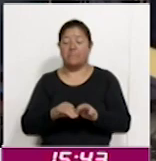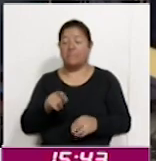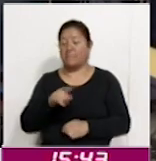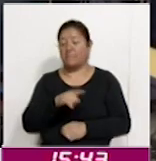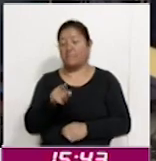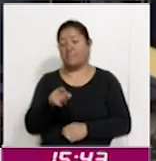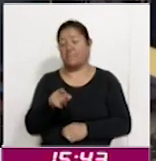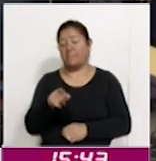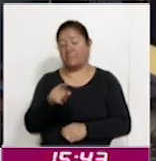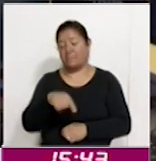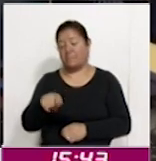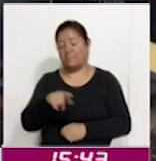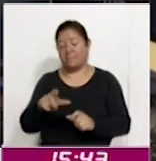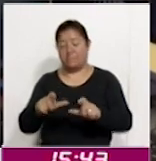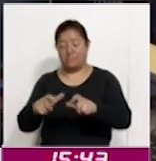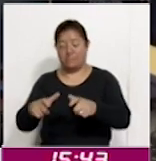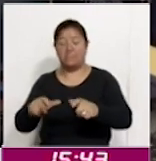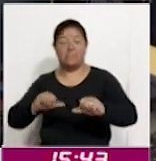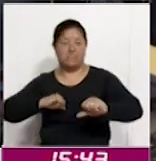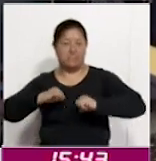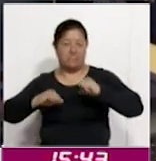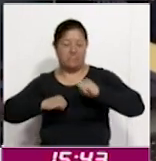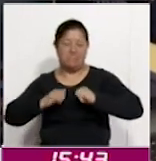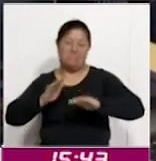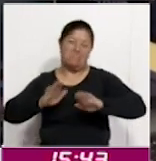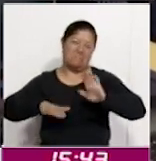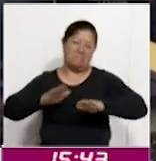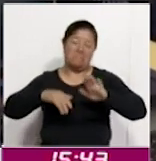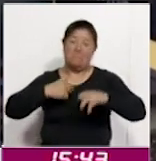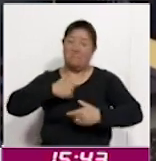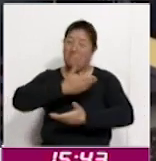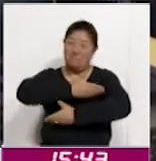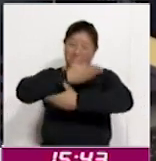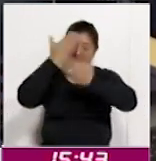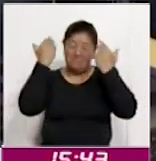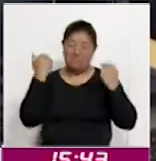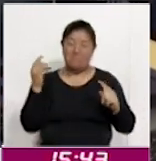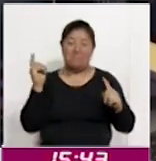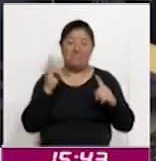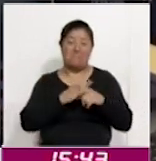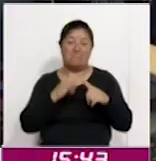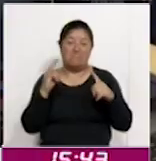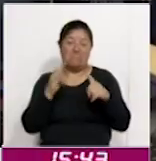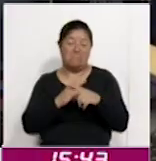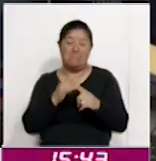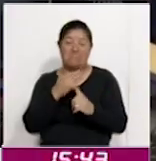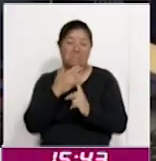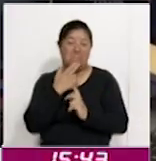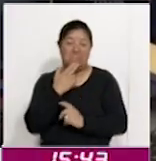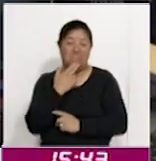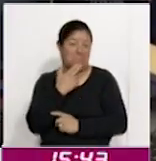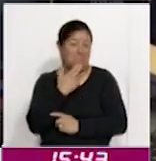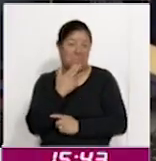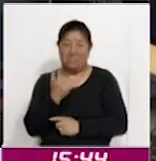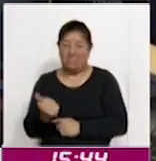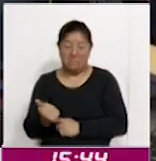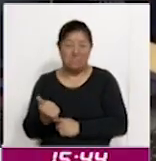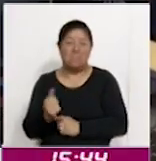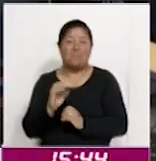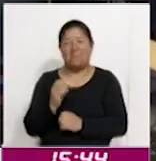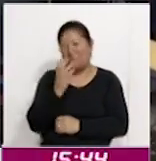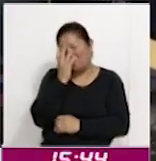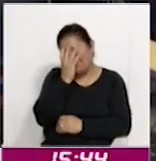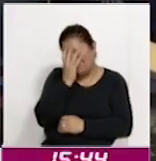ocasionalmente desconocemos el uso del preservativo, a veces por miedo, por pena, porque nos señalen, no lo